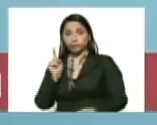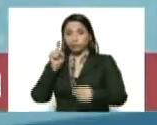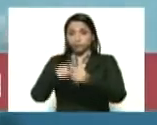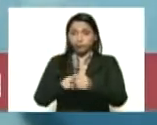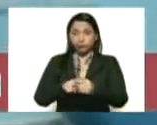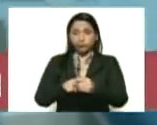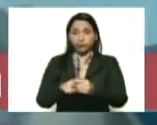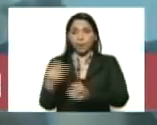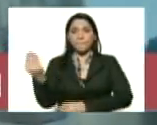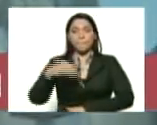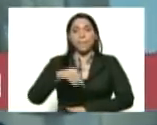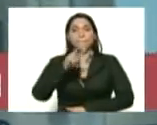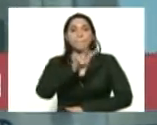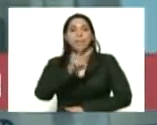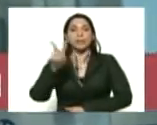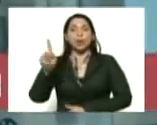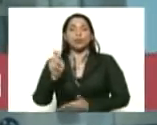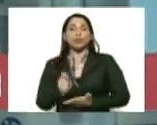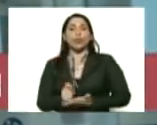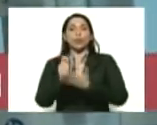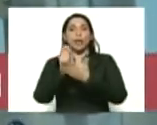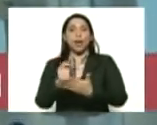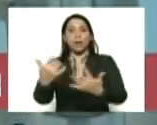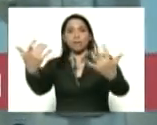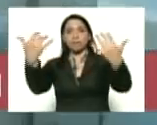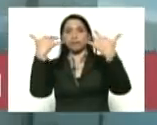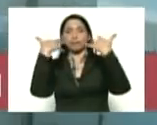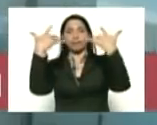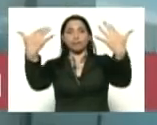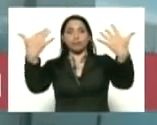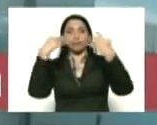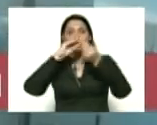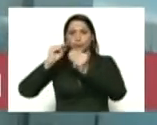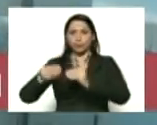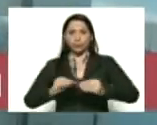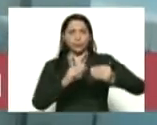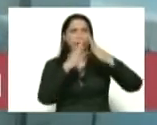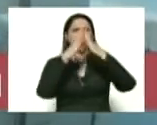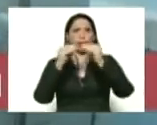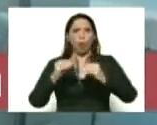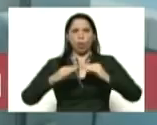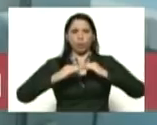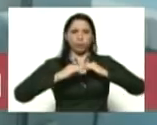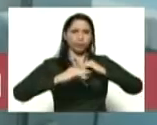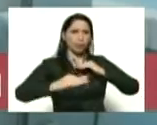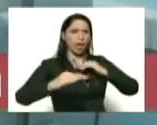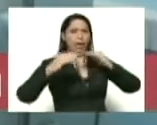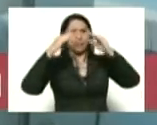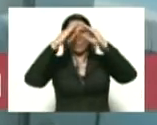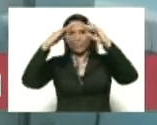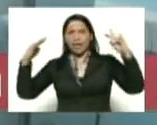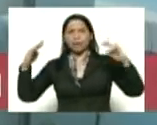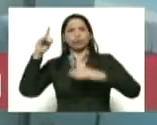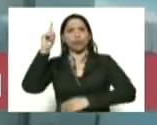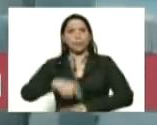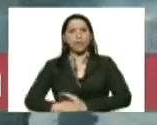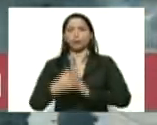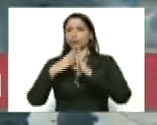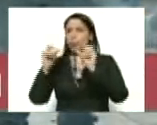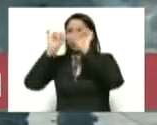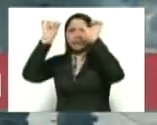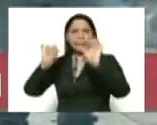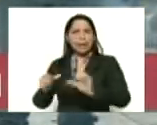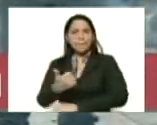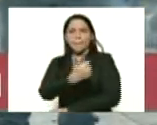bueno más de 22 toneladas de aire acondicionado se recuperaron todos los frisos techo todos los sistemas